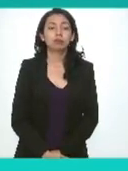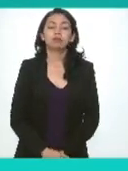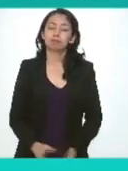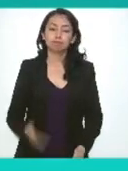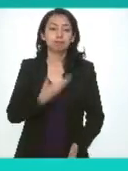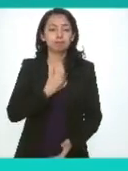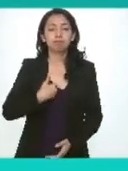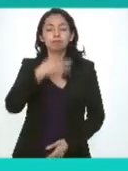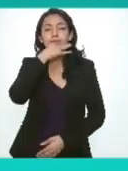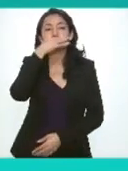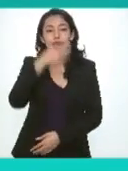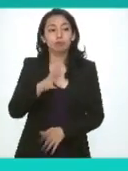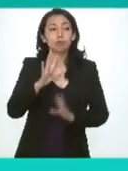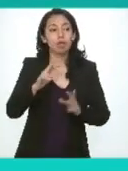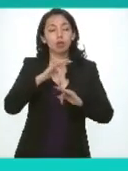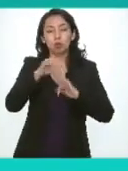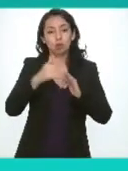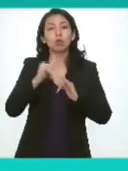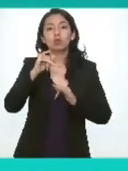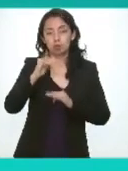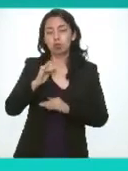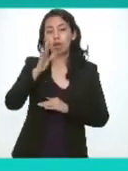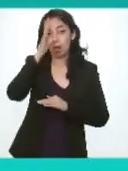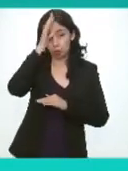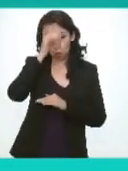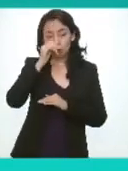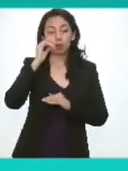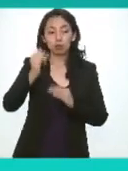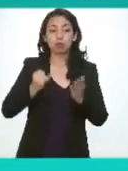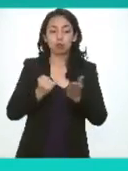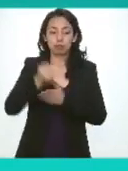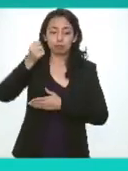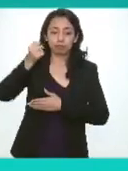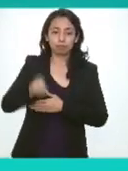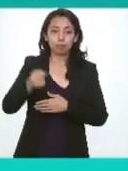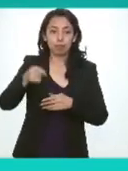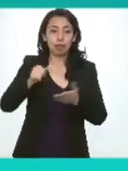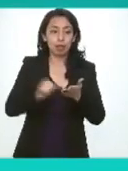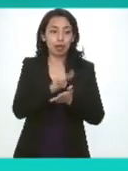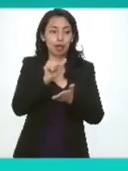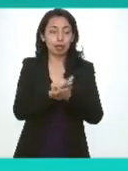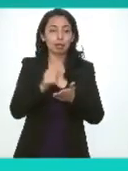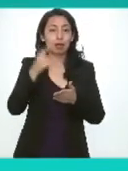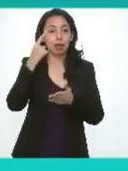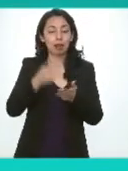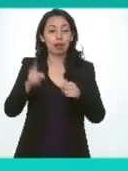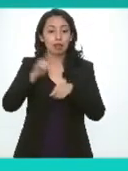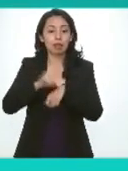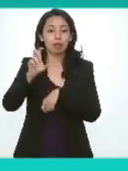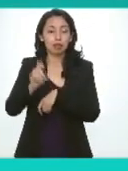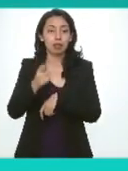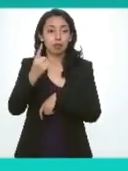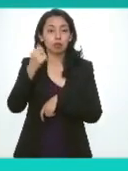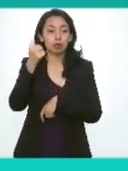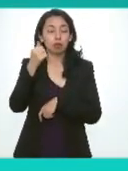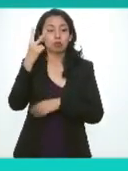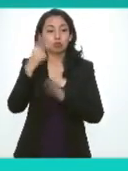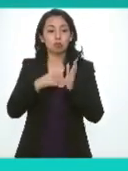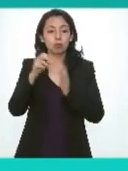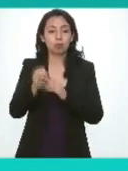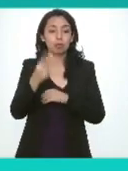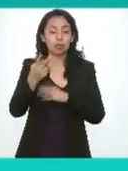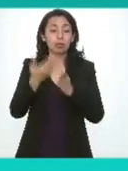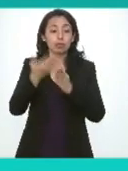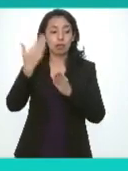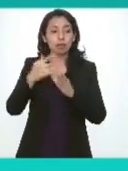presidenta le informo que se aprueba por unanimidad el acta correspondiente al treinta y uno de agosto de dos mil veintitrés de la